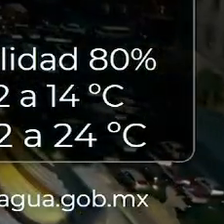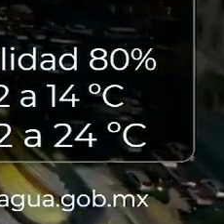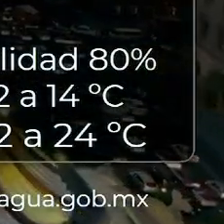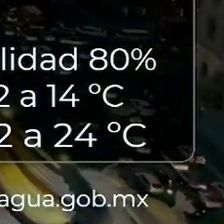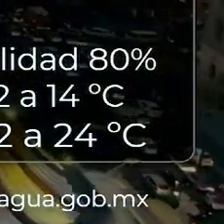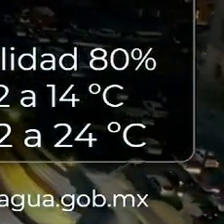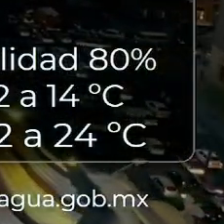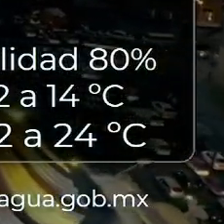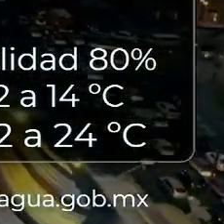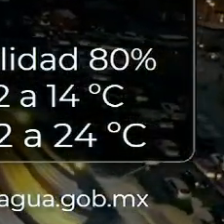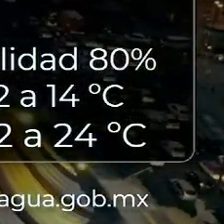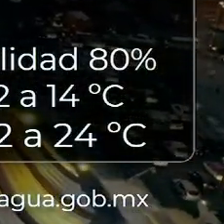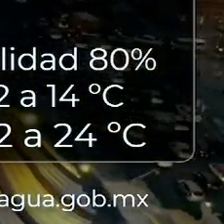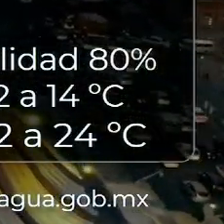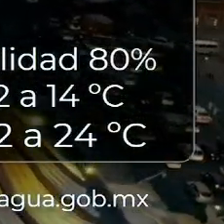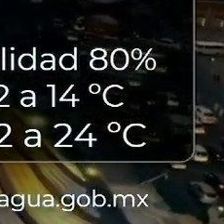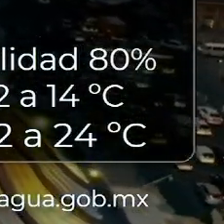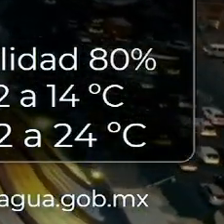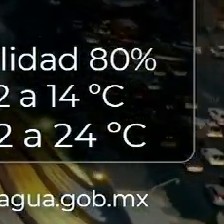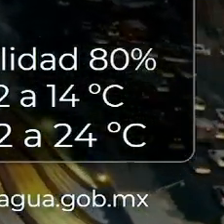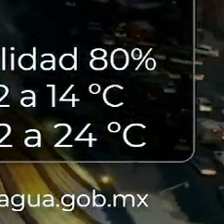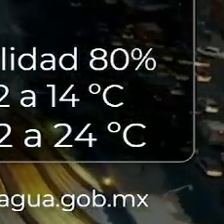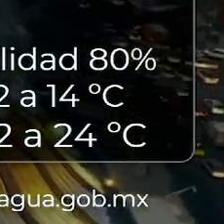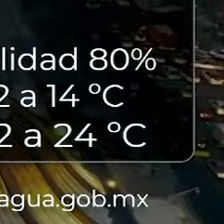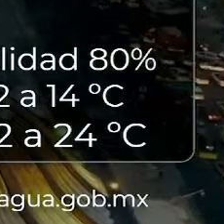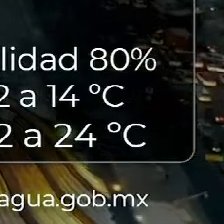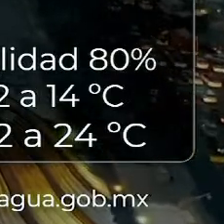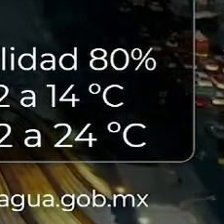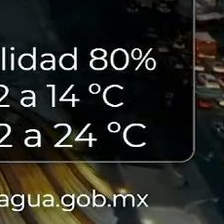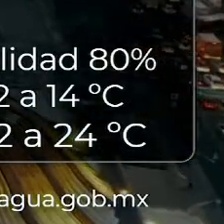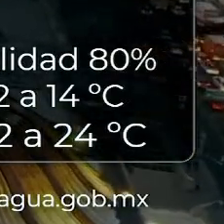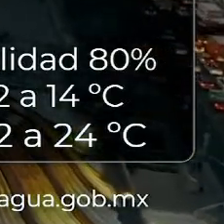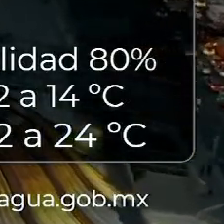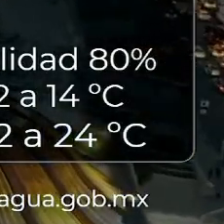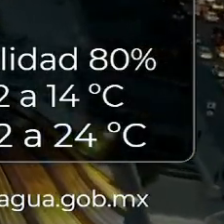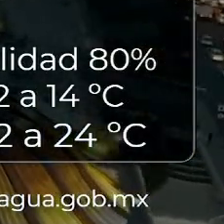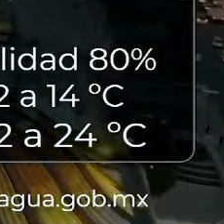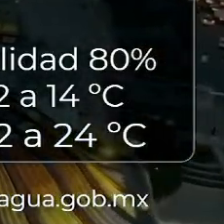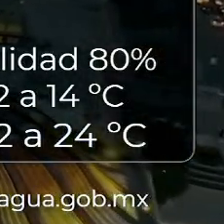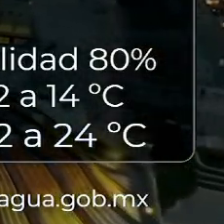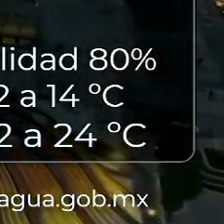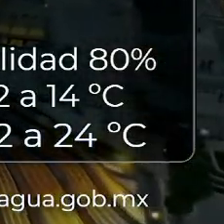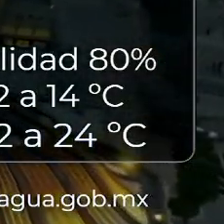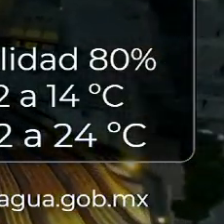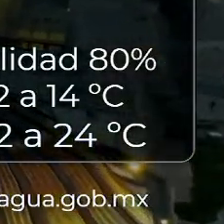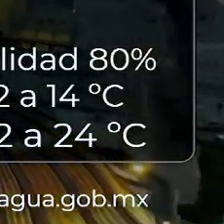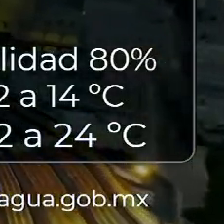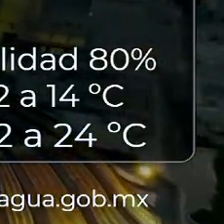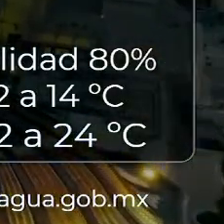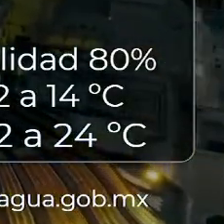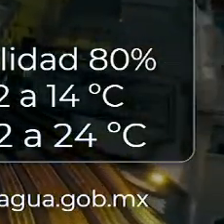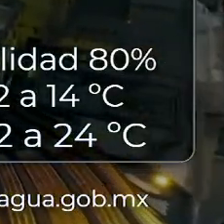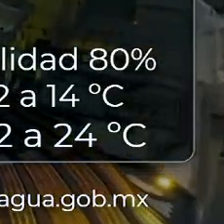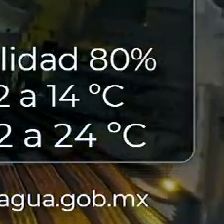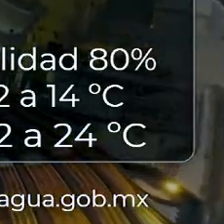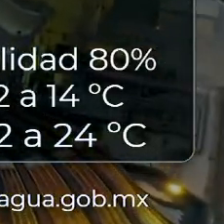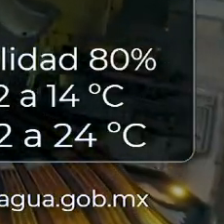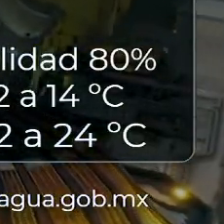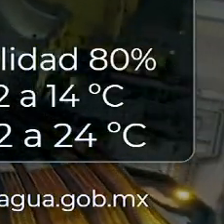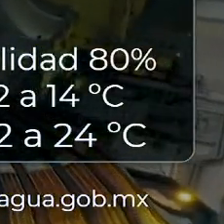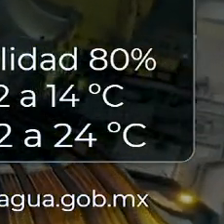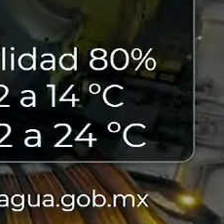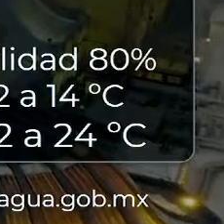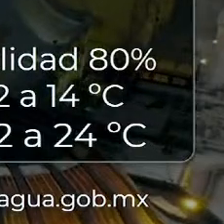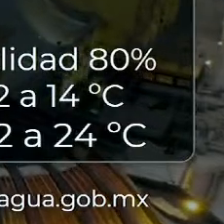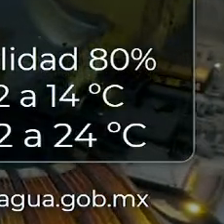por la mañana de 12 a 14 grados Celsius y la máxima de 22 a 24 grados Celsius aquí en la capital de la República Mexicana. Yo soy